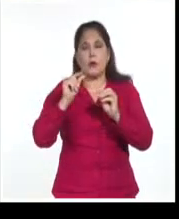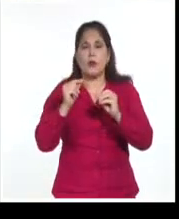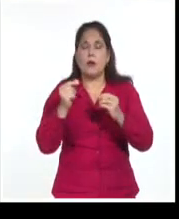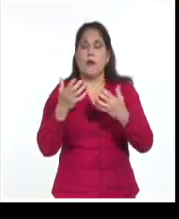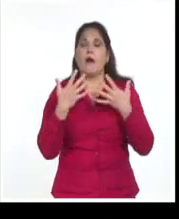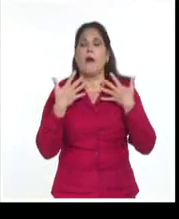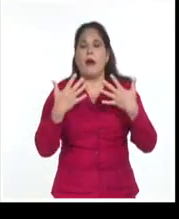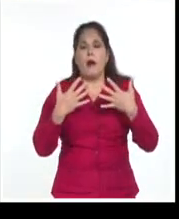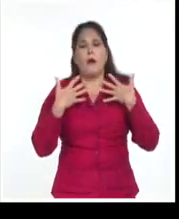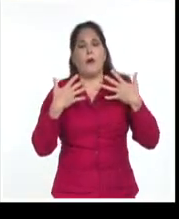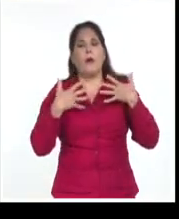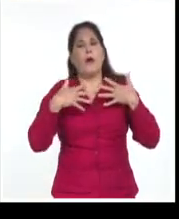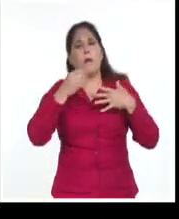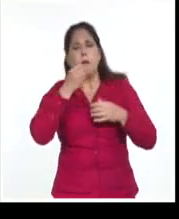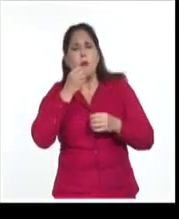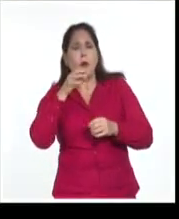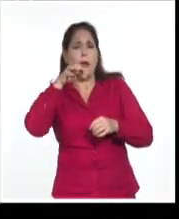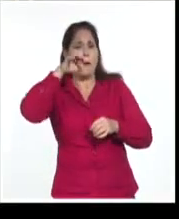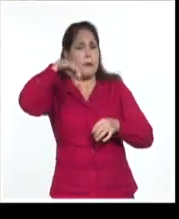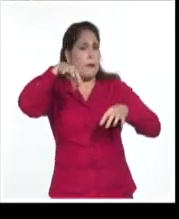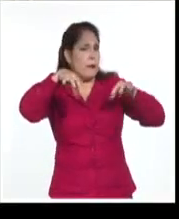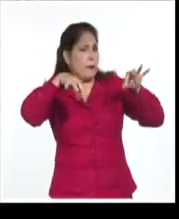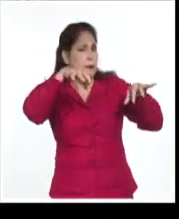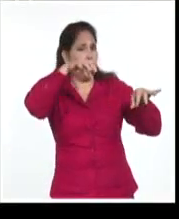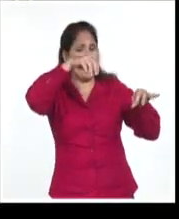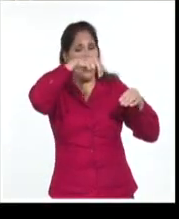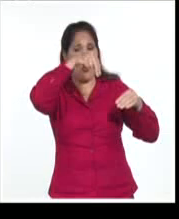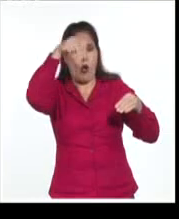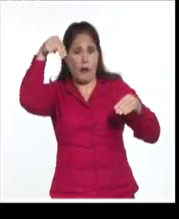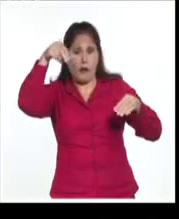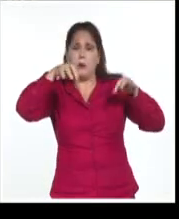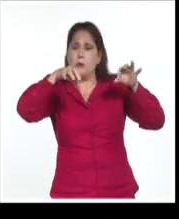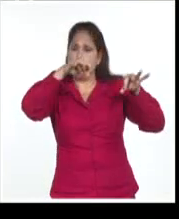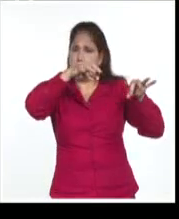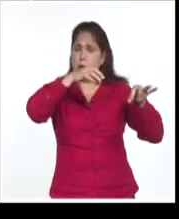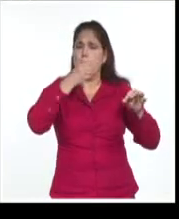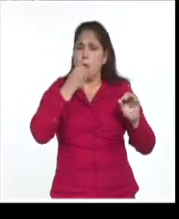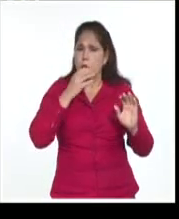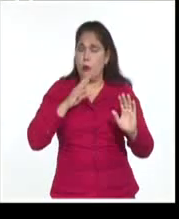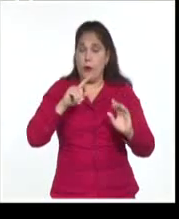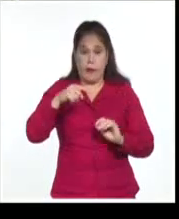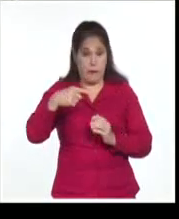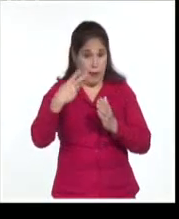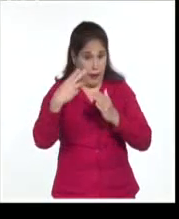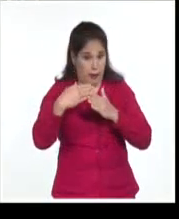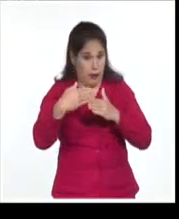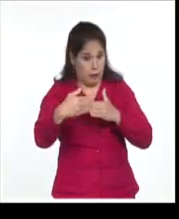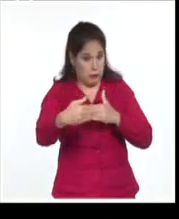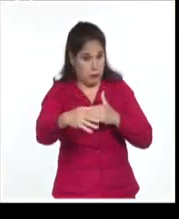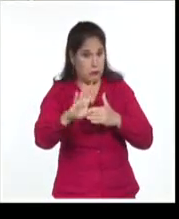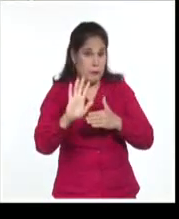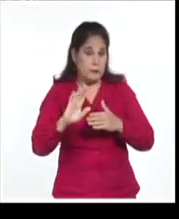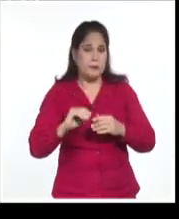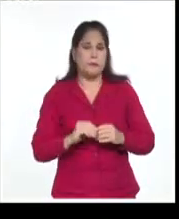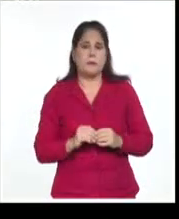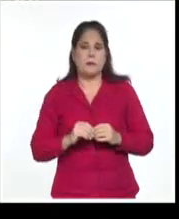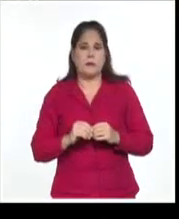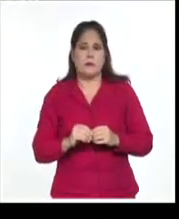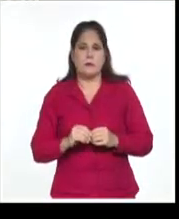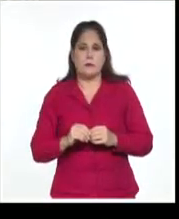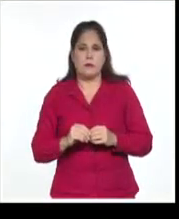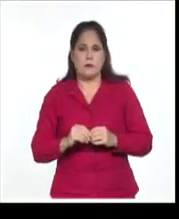algún chubasco, alguna lluvia aislada sobre todo en zonas de la costa norte central y oriental durante la mañana y bueno, fíjense ustedes que ha sido